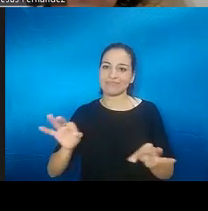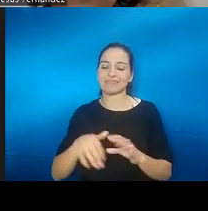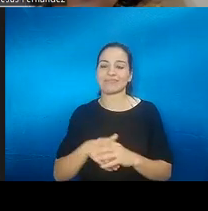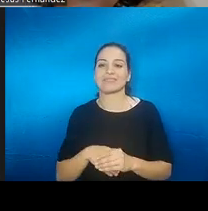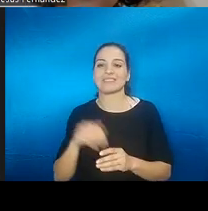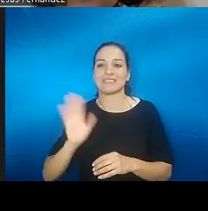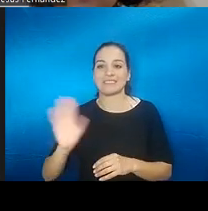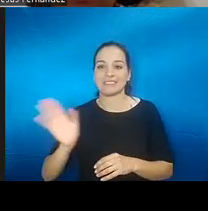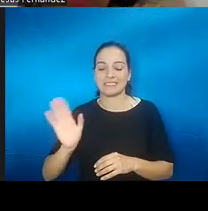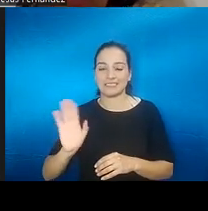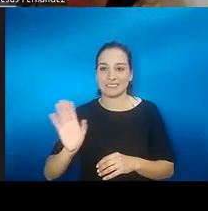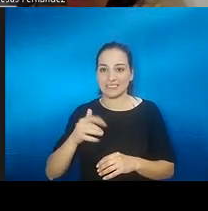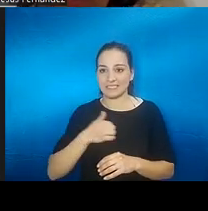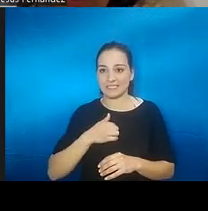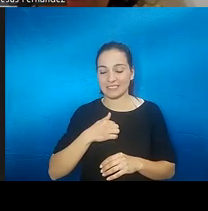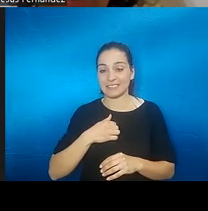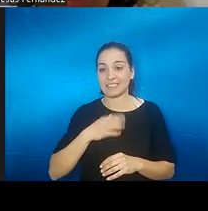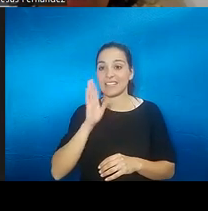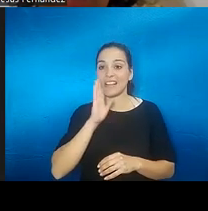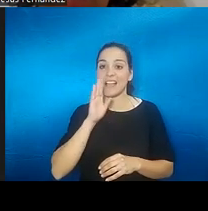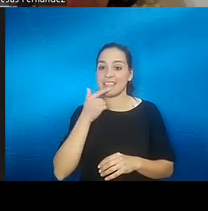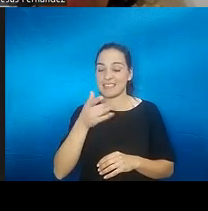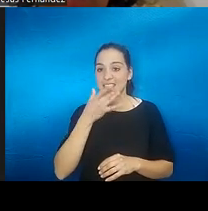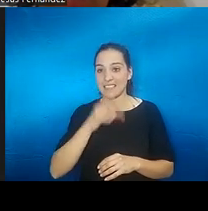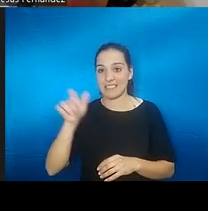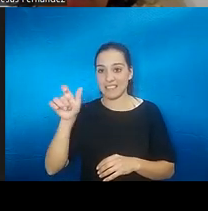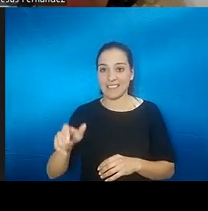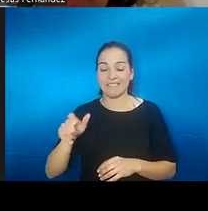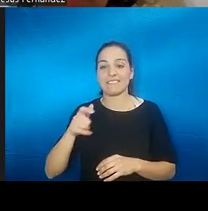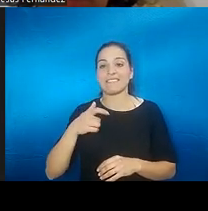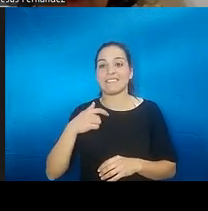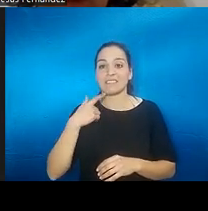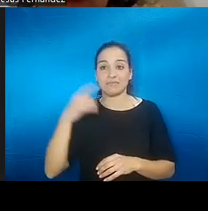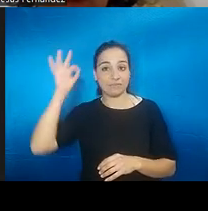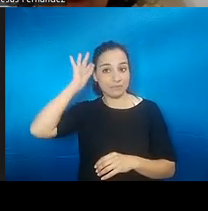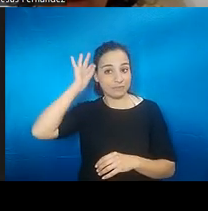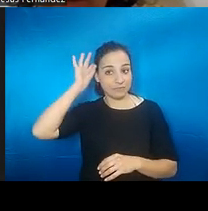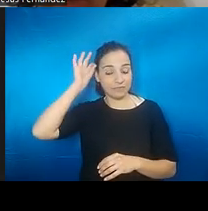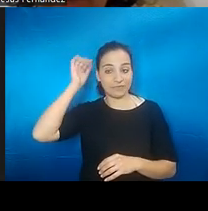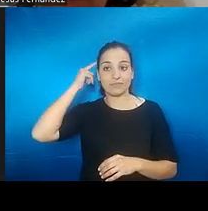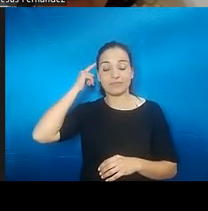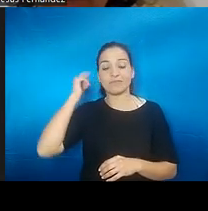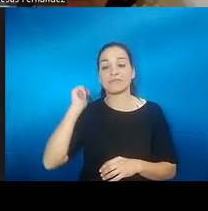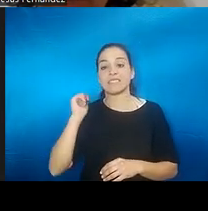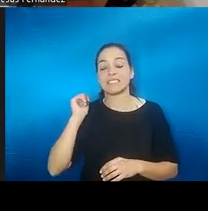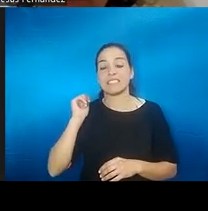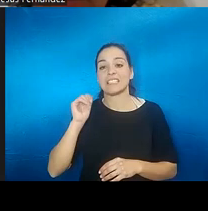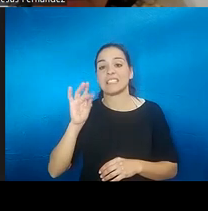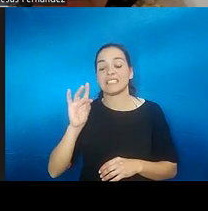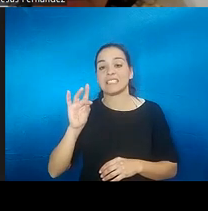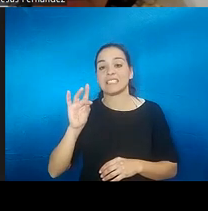mire como le he dicho yo soy una persona implantada por un lado y con